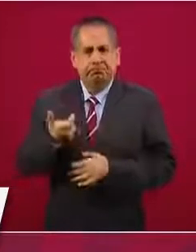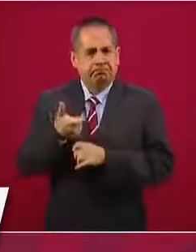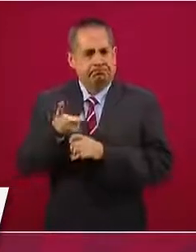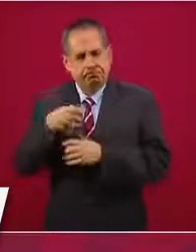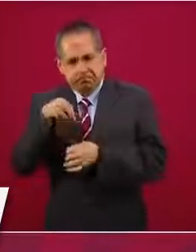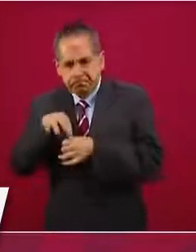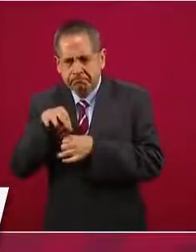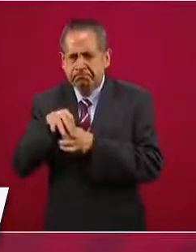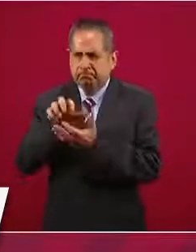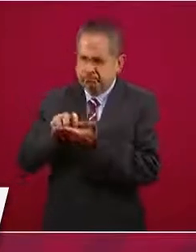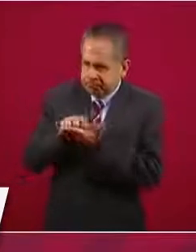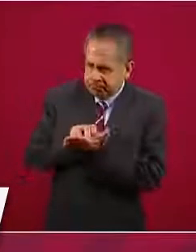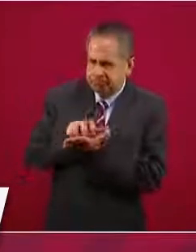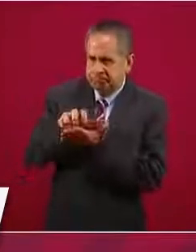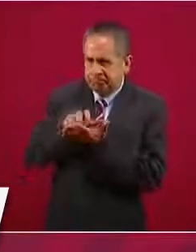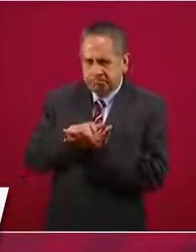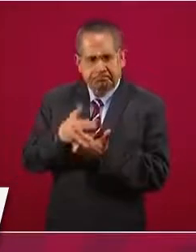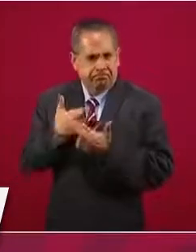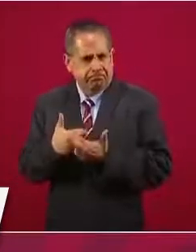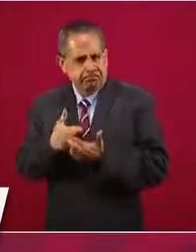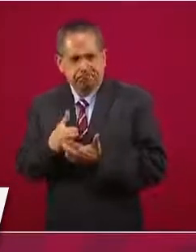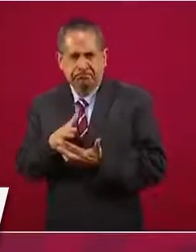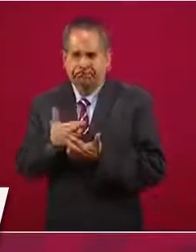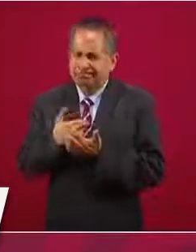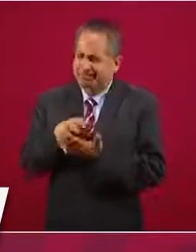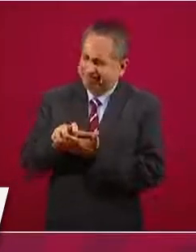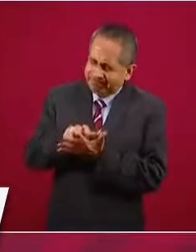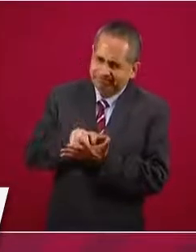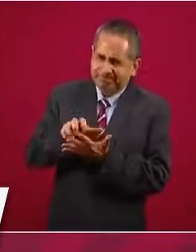ahorrando todo lo que se pueda.